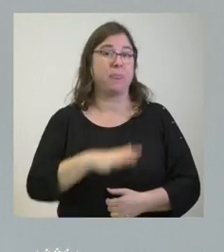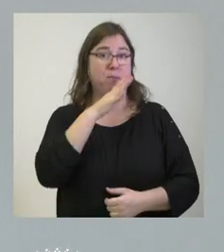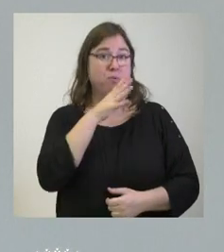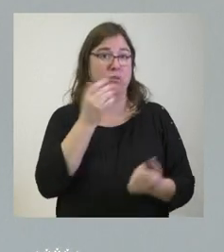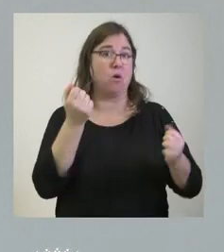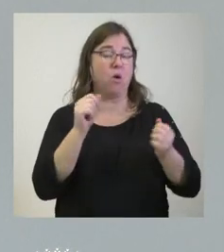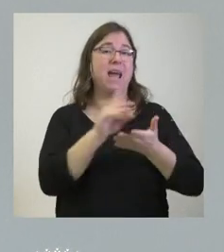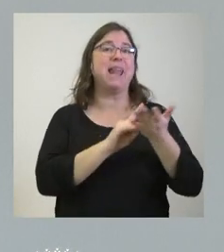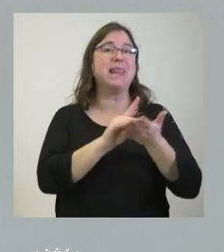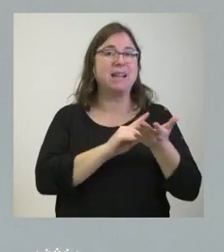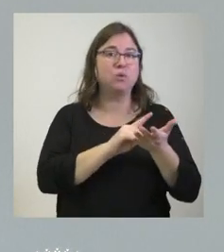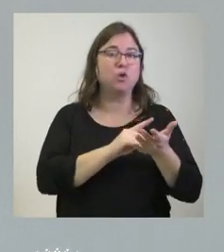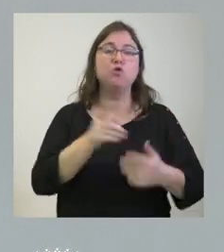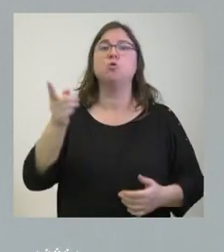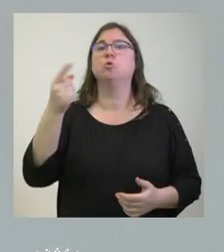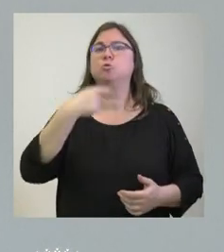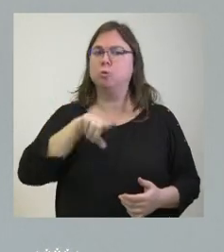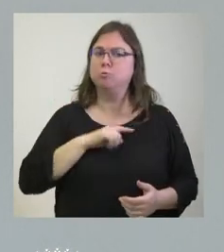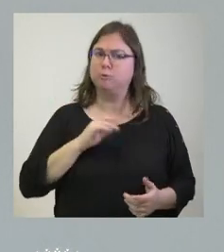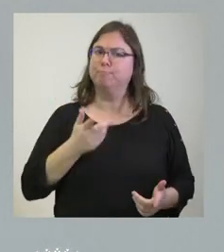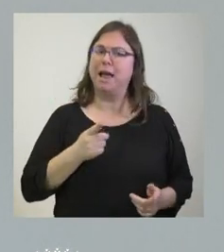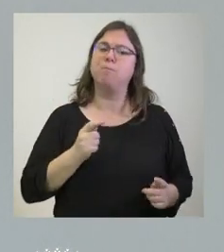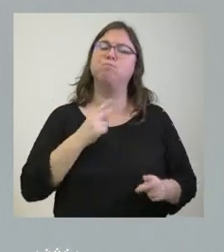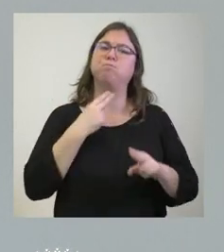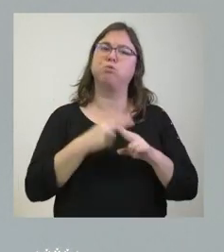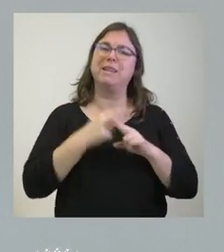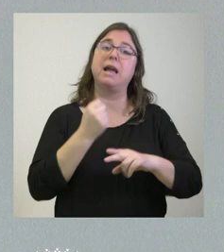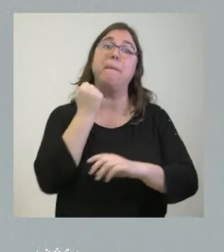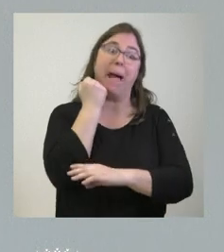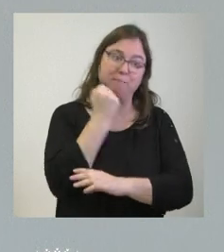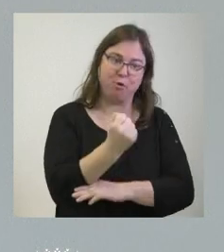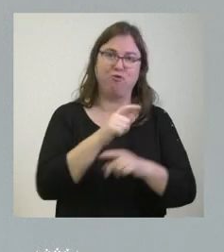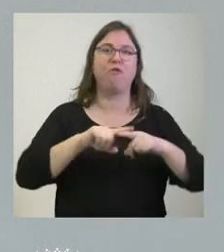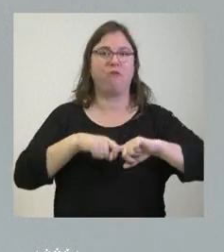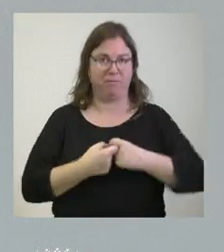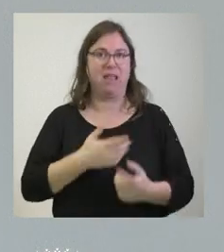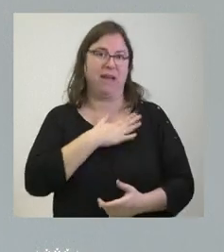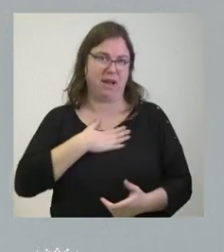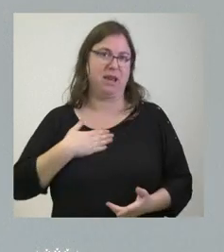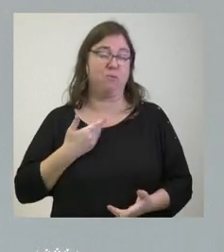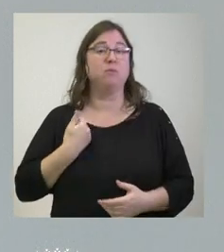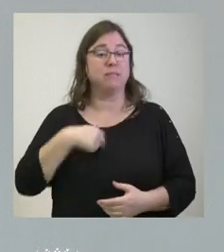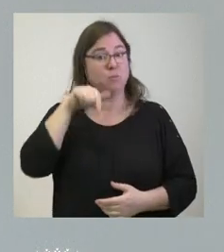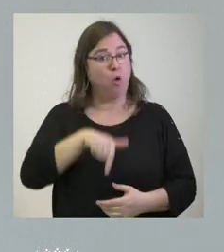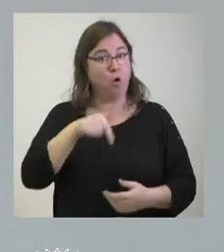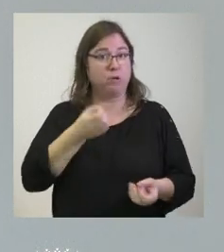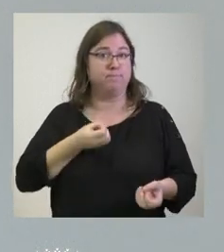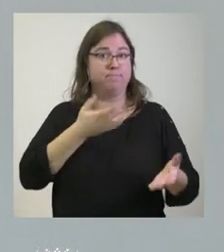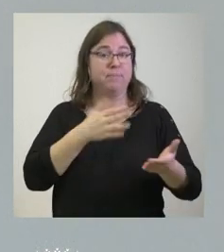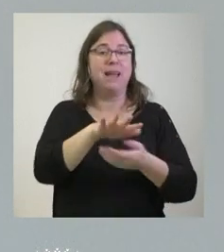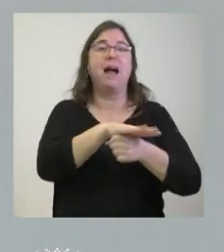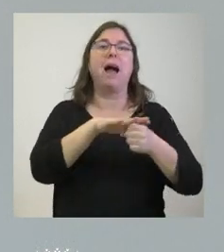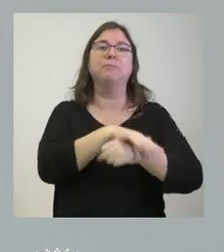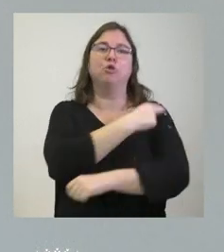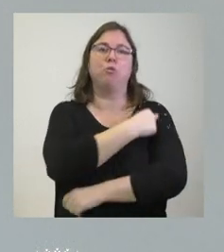dato seguimos incidiendo en políticas de apoyo a la familia como las que presentábamos hoy en el ámbito de las